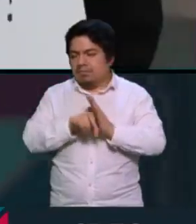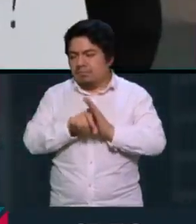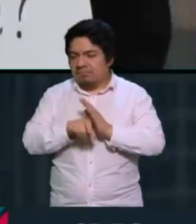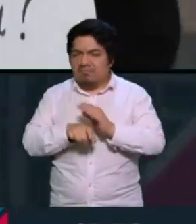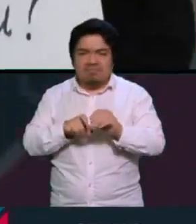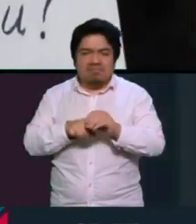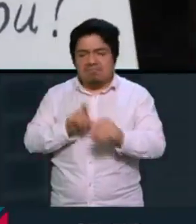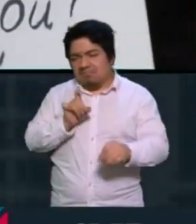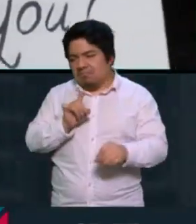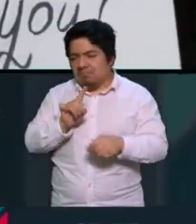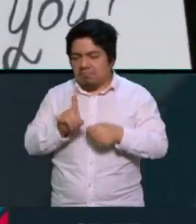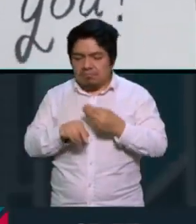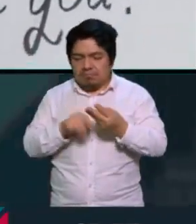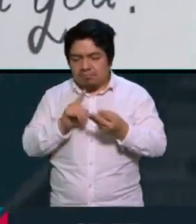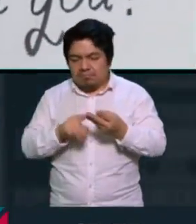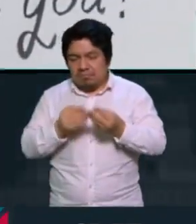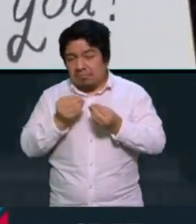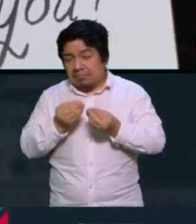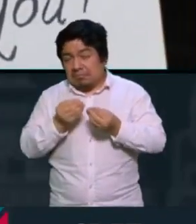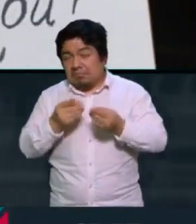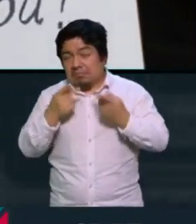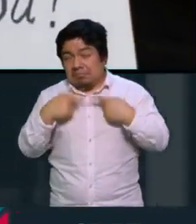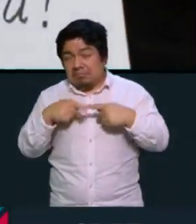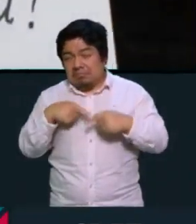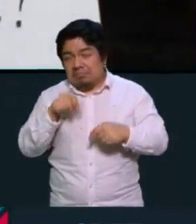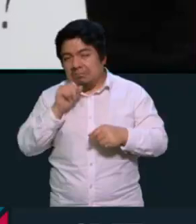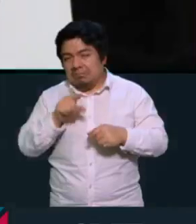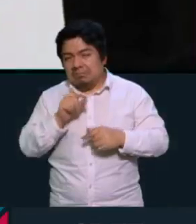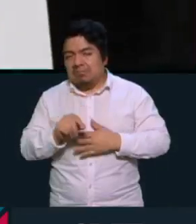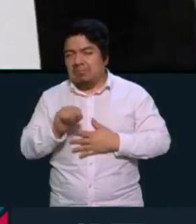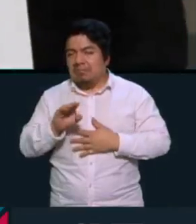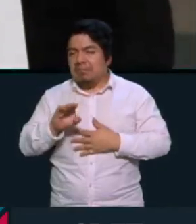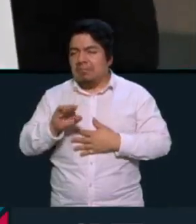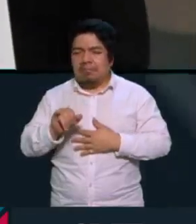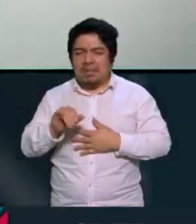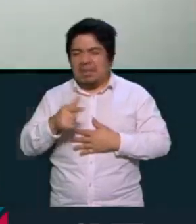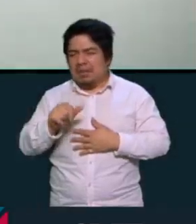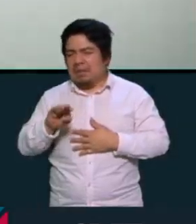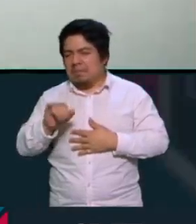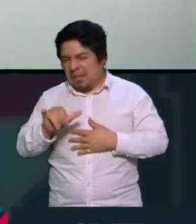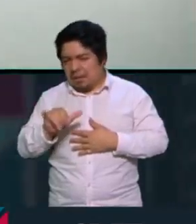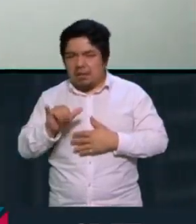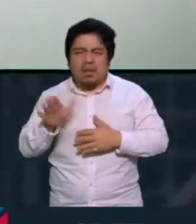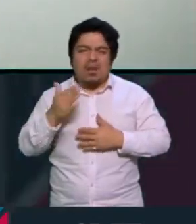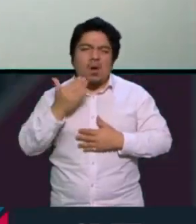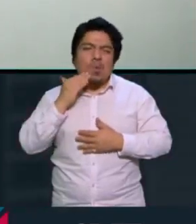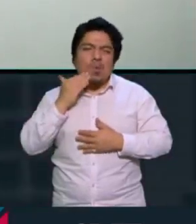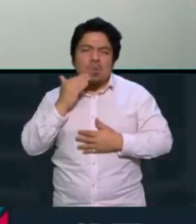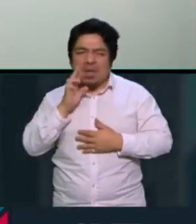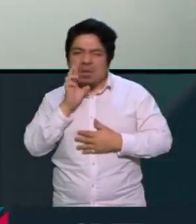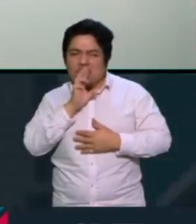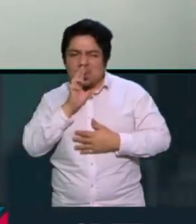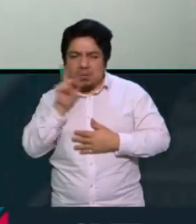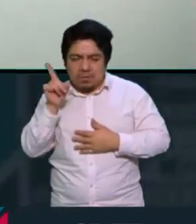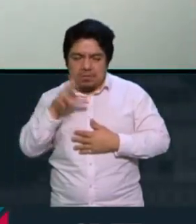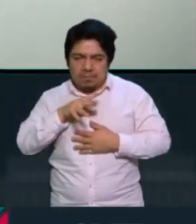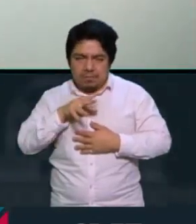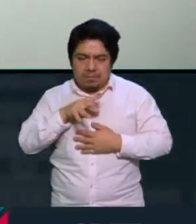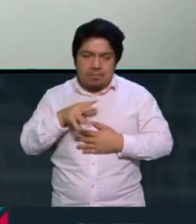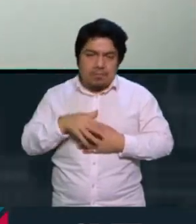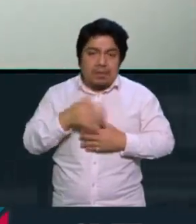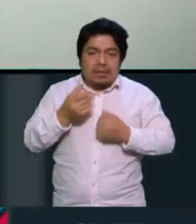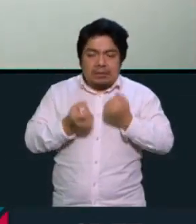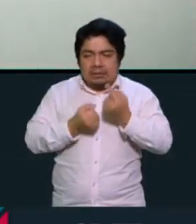salió de BK, que es como su Facebook ruso, y empezaron a crear redes a través de Telegram,